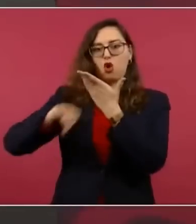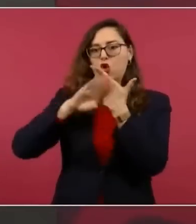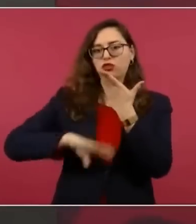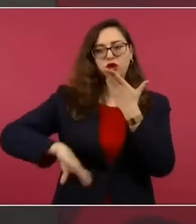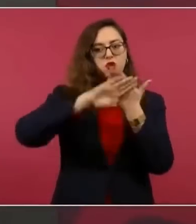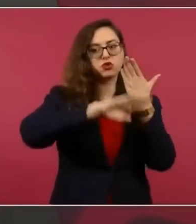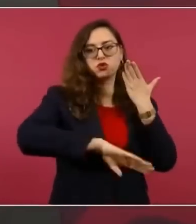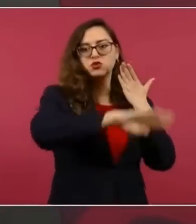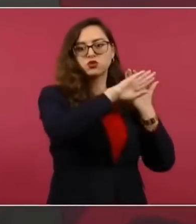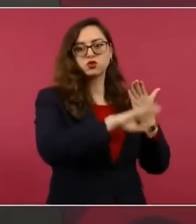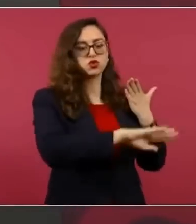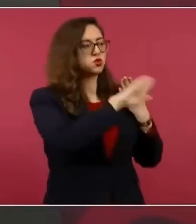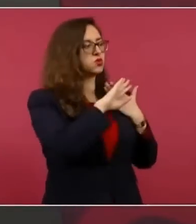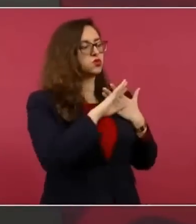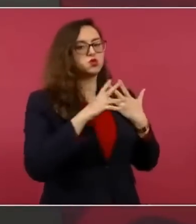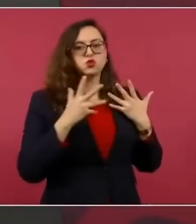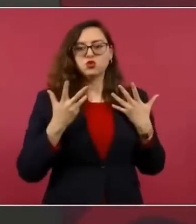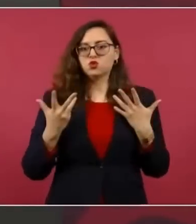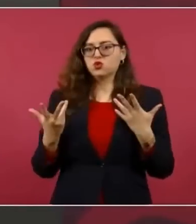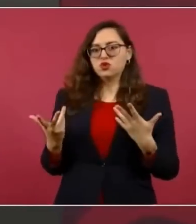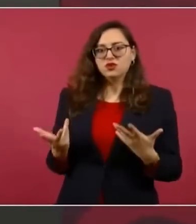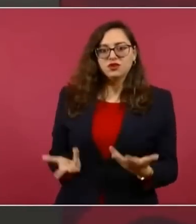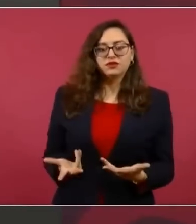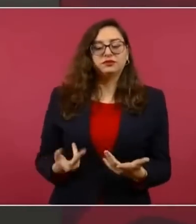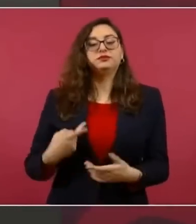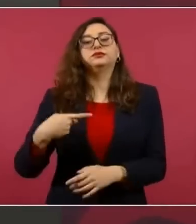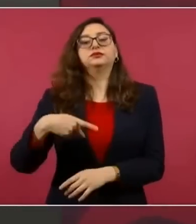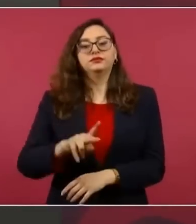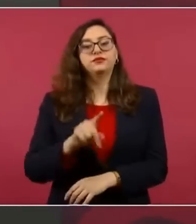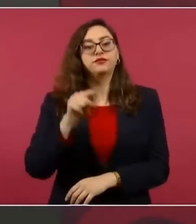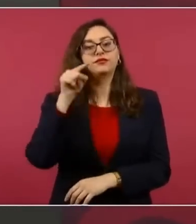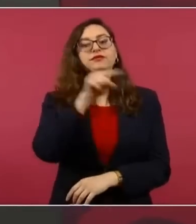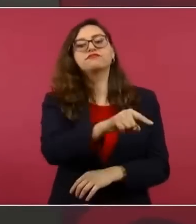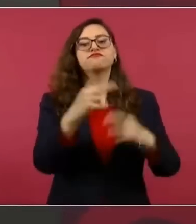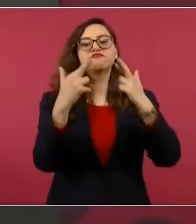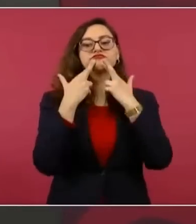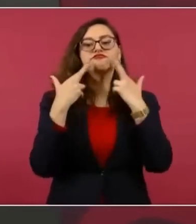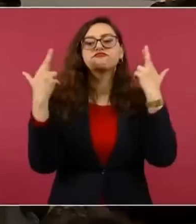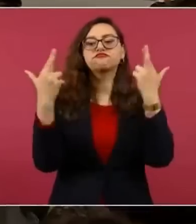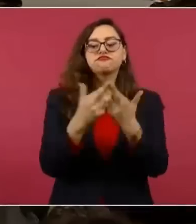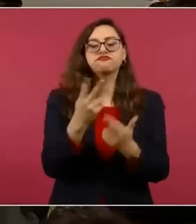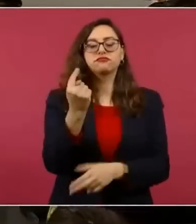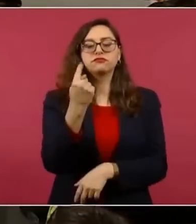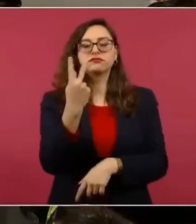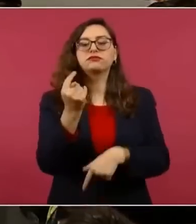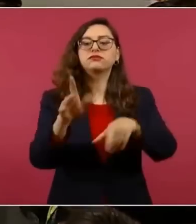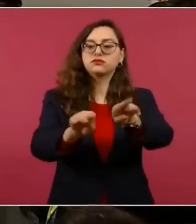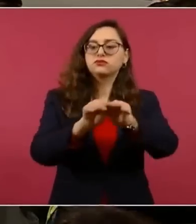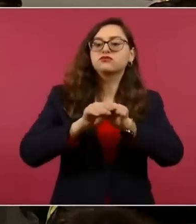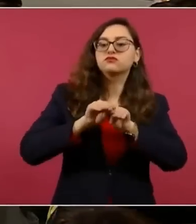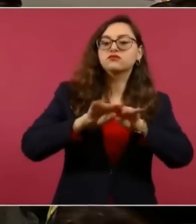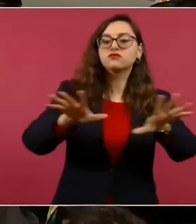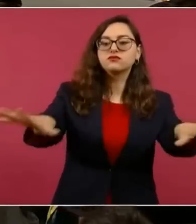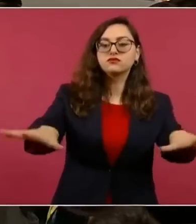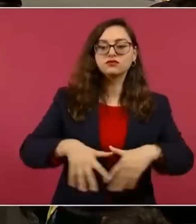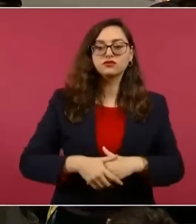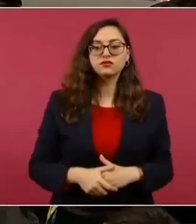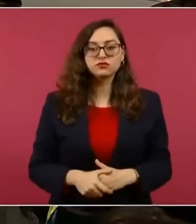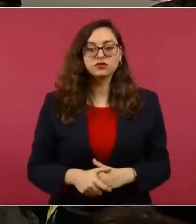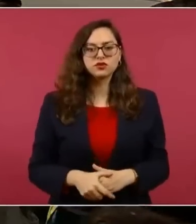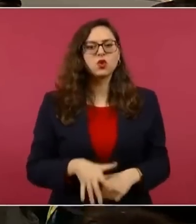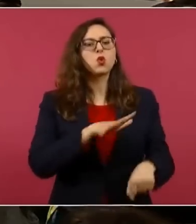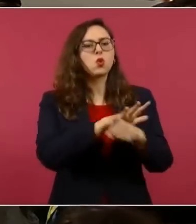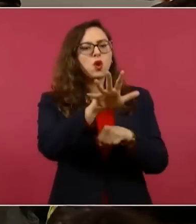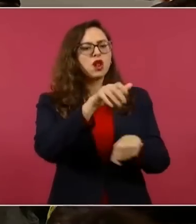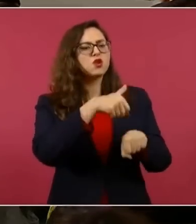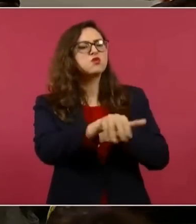reuniones las hacen en televisión abierta, no sé qué canal